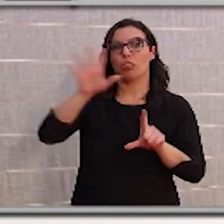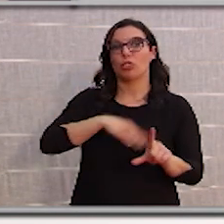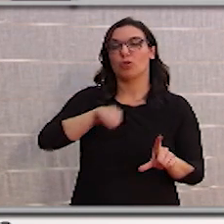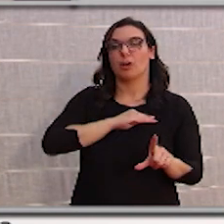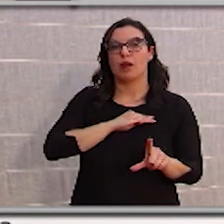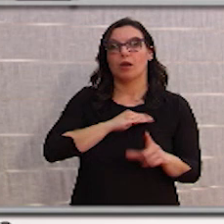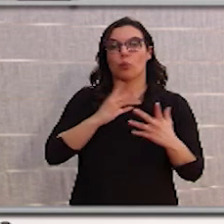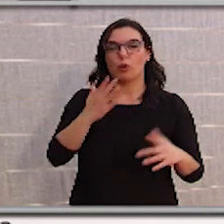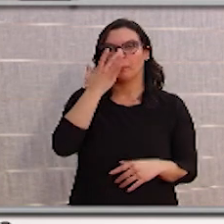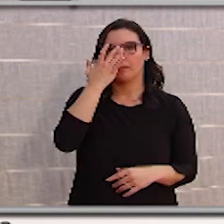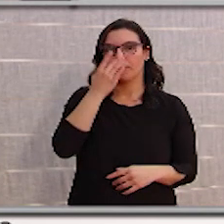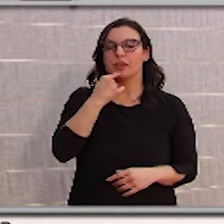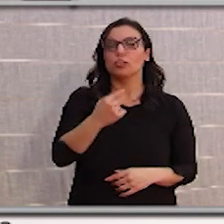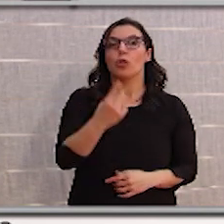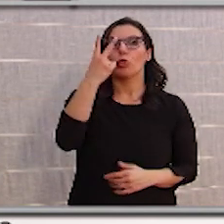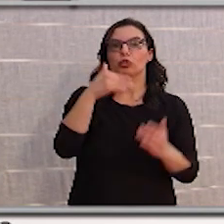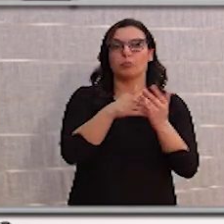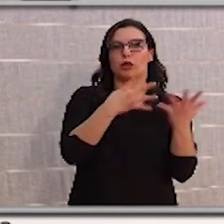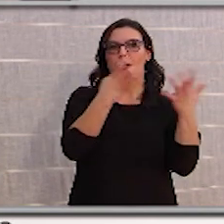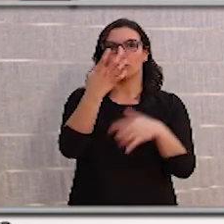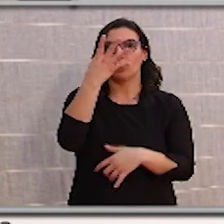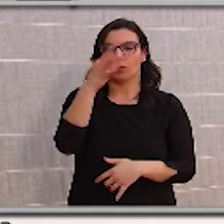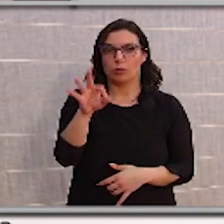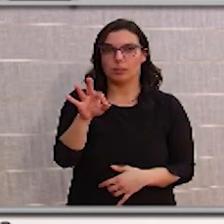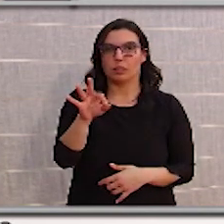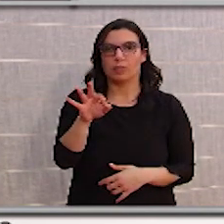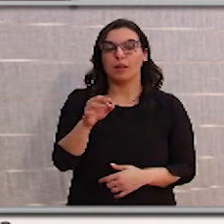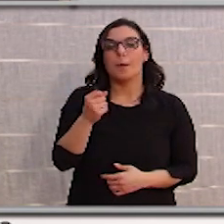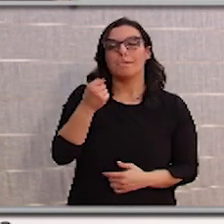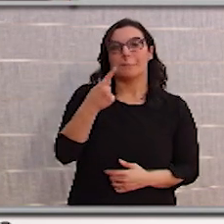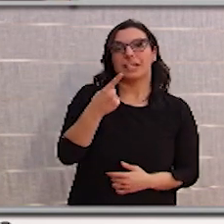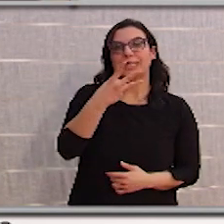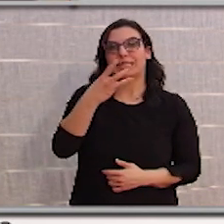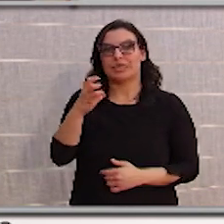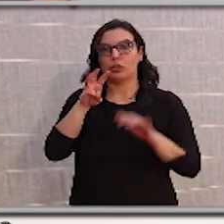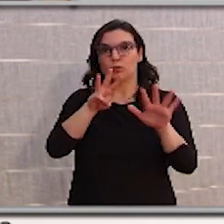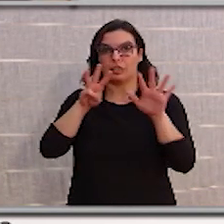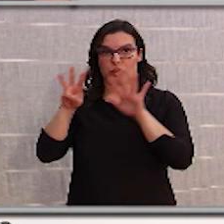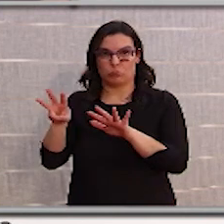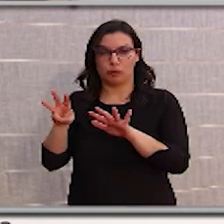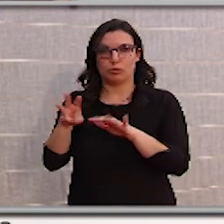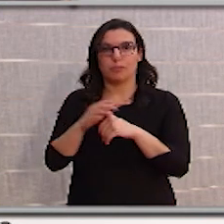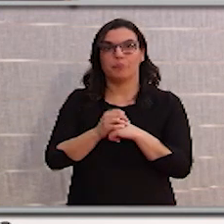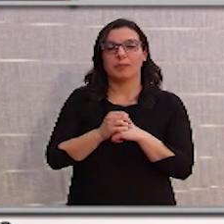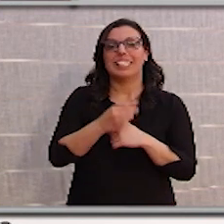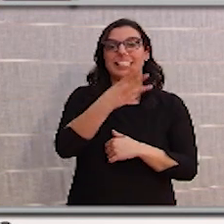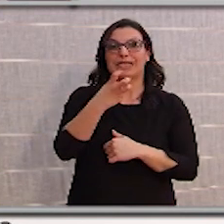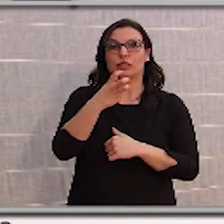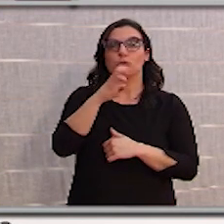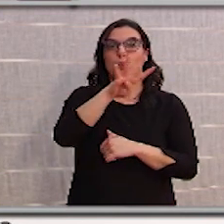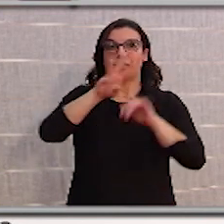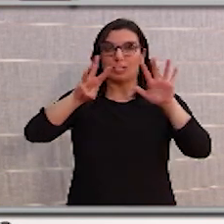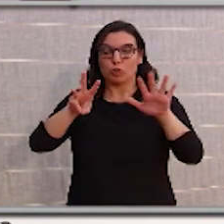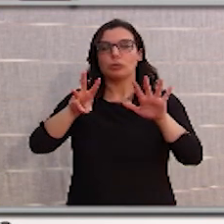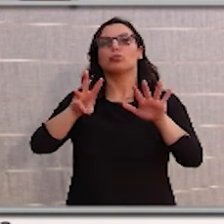hemos dicho 2.950 casos, pero 1.388 hay en Madrid, 346 en País